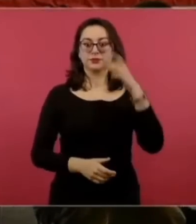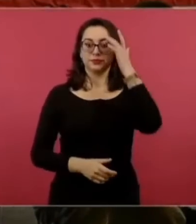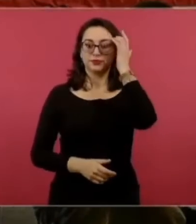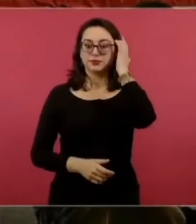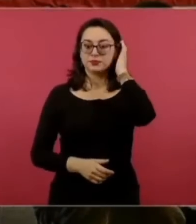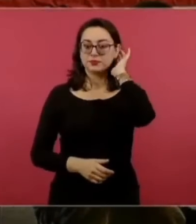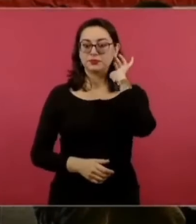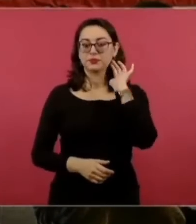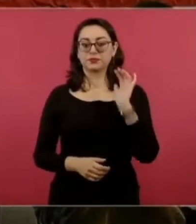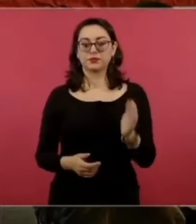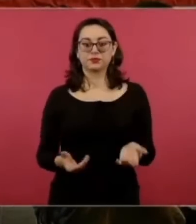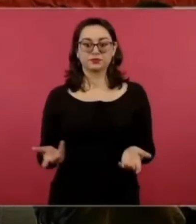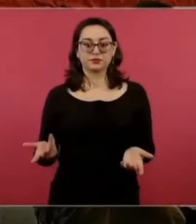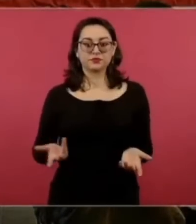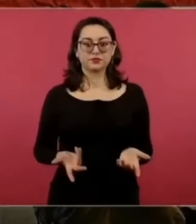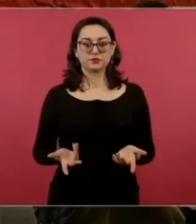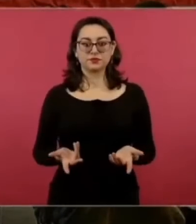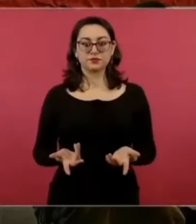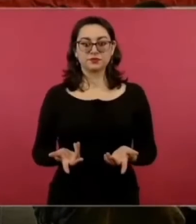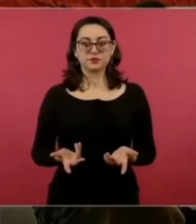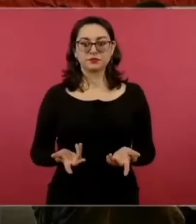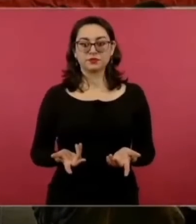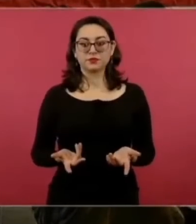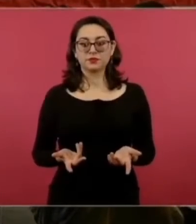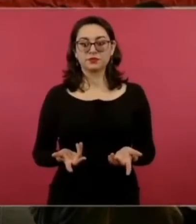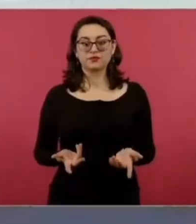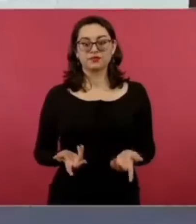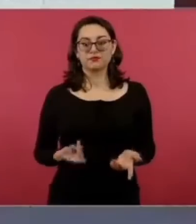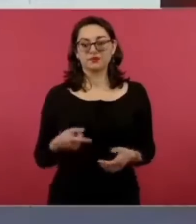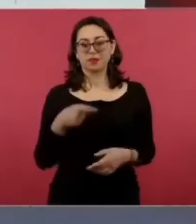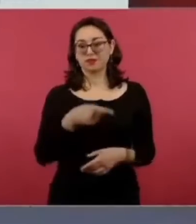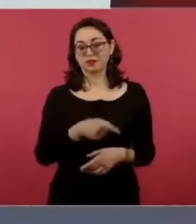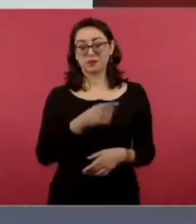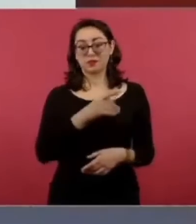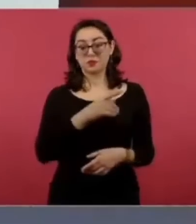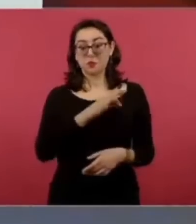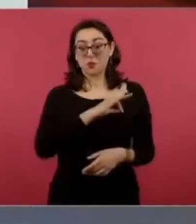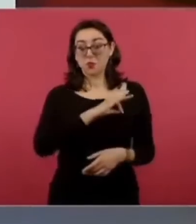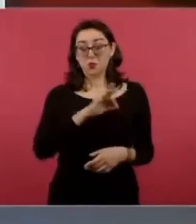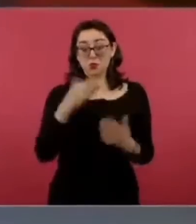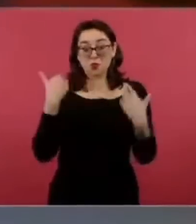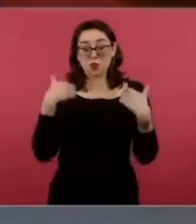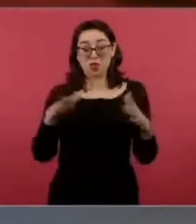se hace en un año con esto